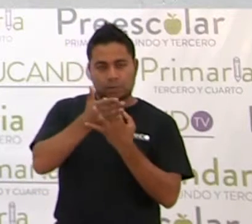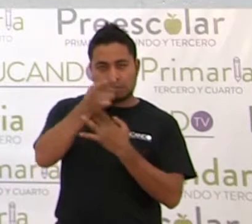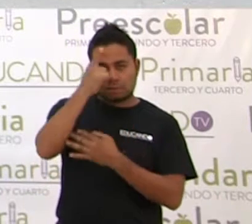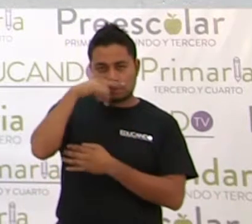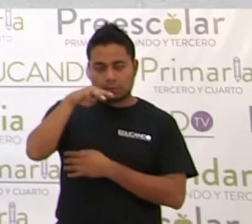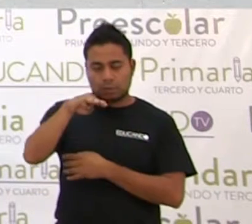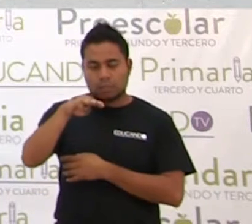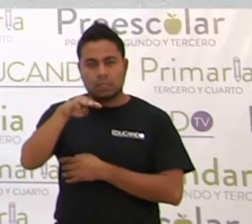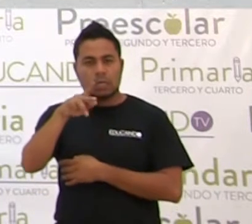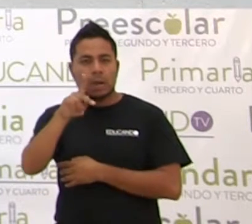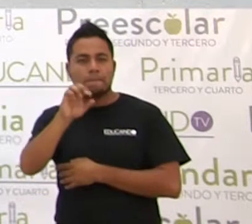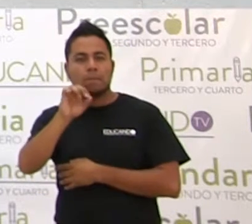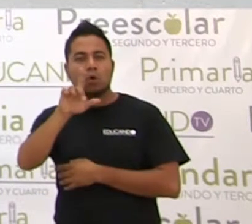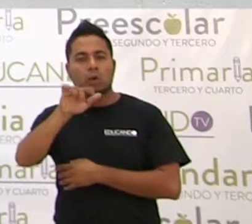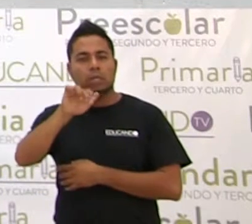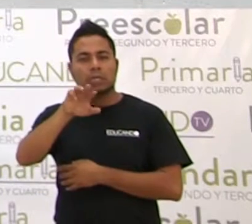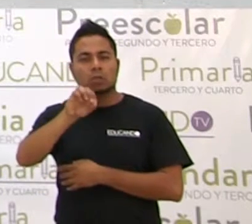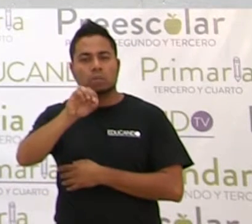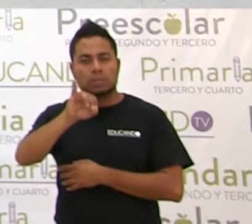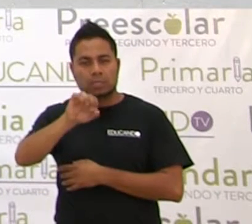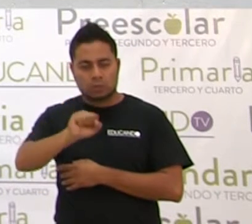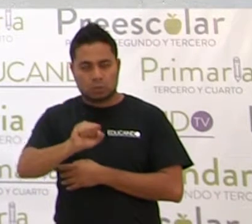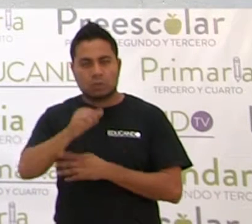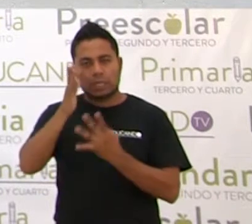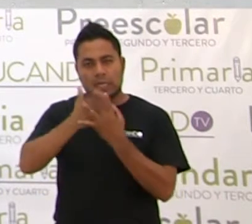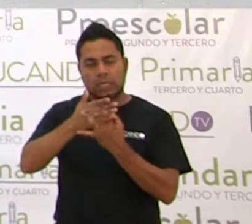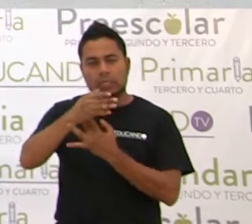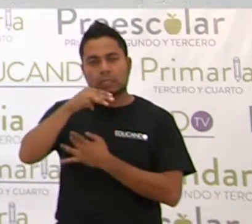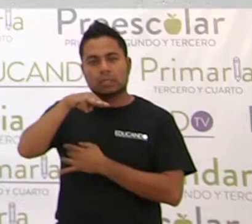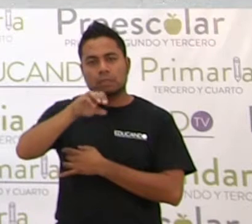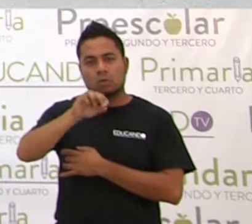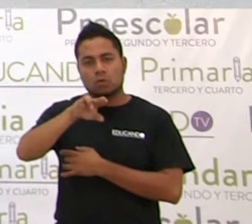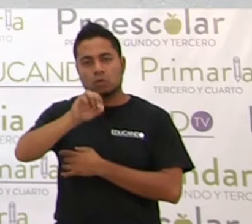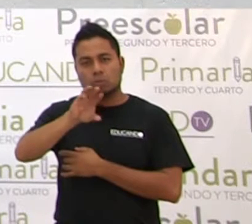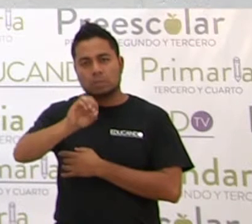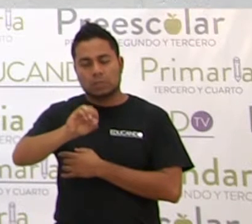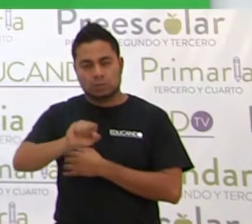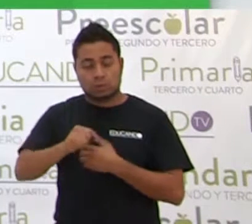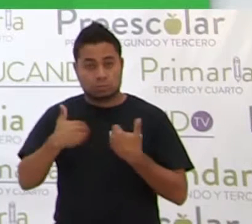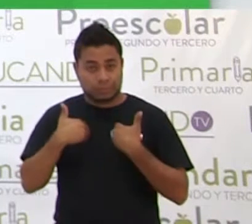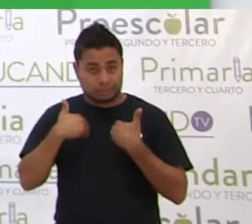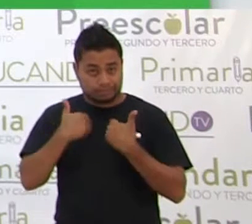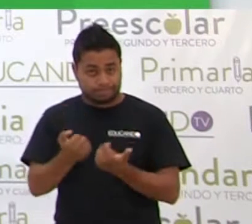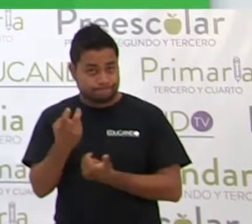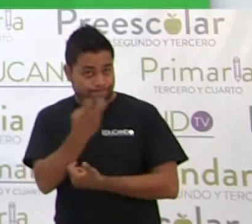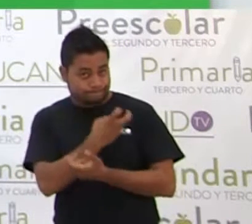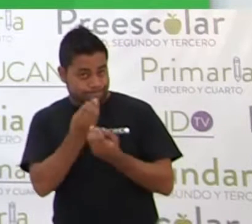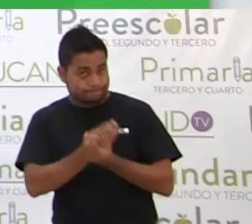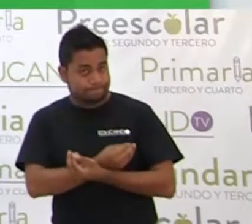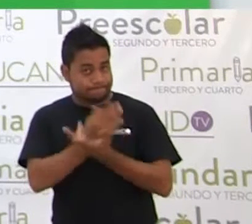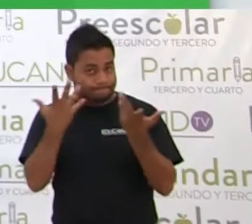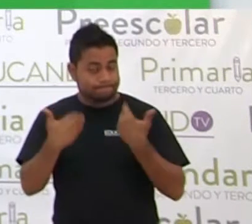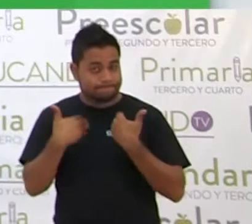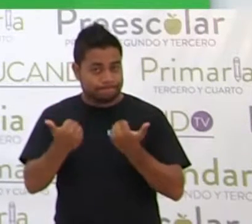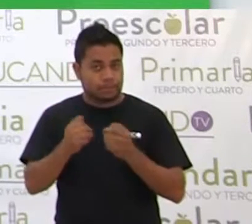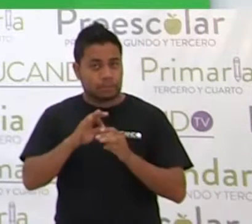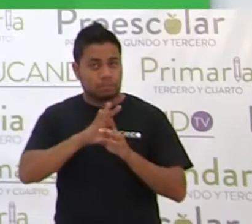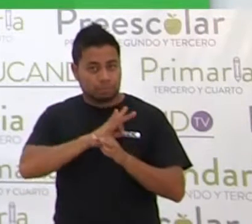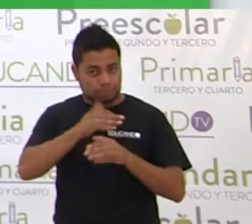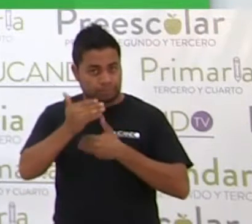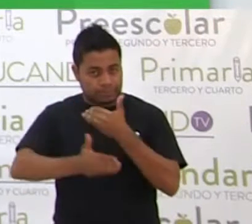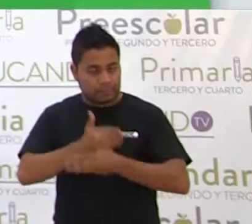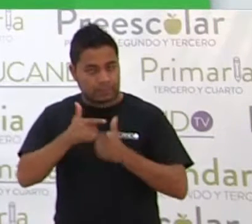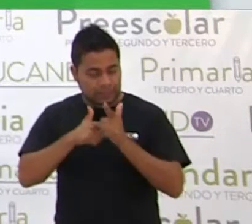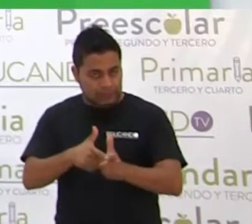polinomio entre monomio. ¿Quedó claro? ¿Se entendió? ¿Sí? Podemos avanzar.